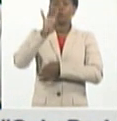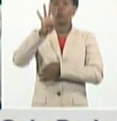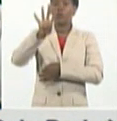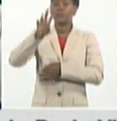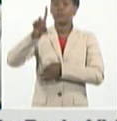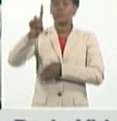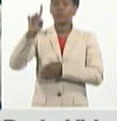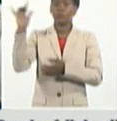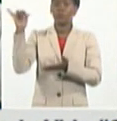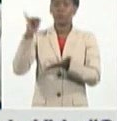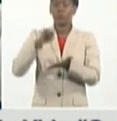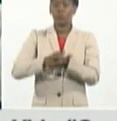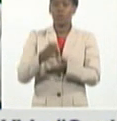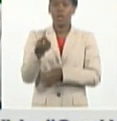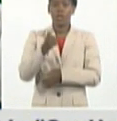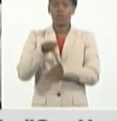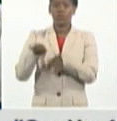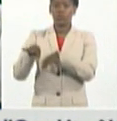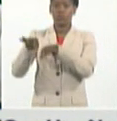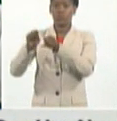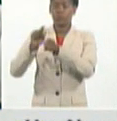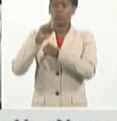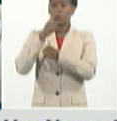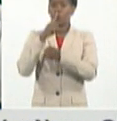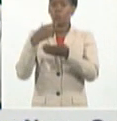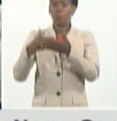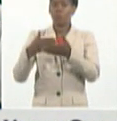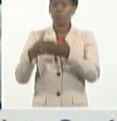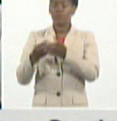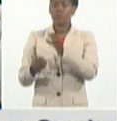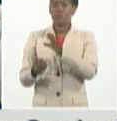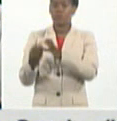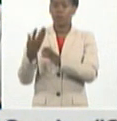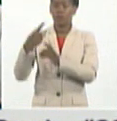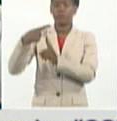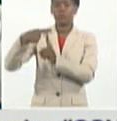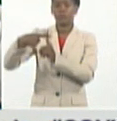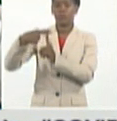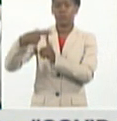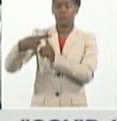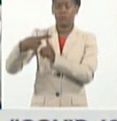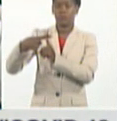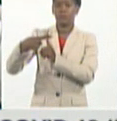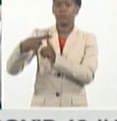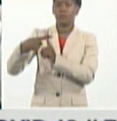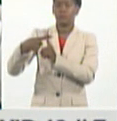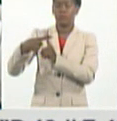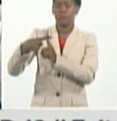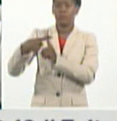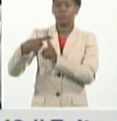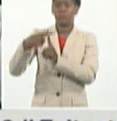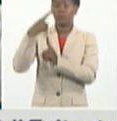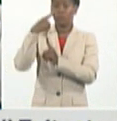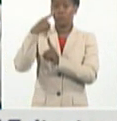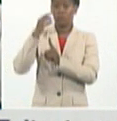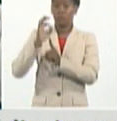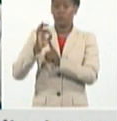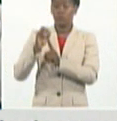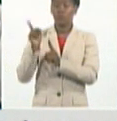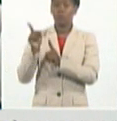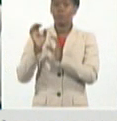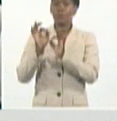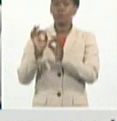en nuestro país, la misma cifra que diagnosticamos el día de ayer, que por provincia,